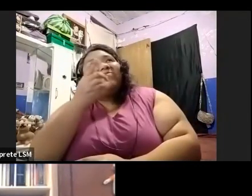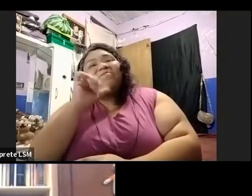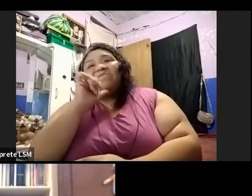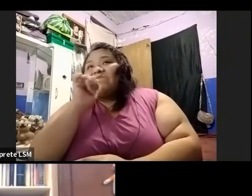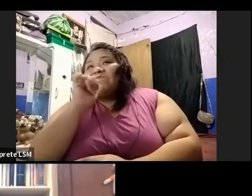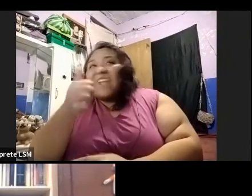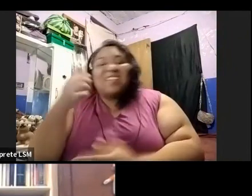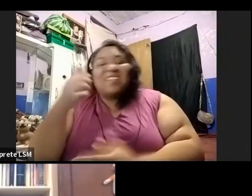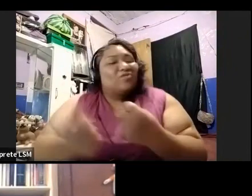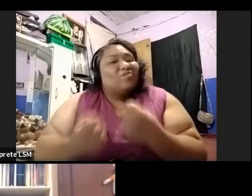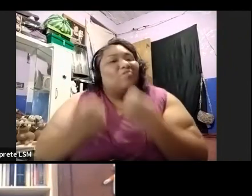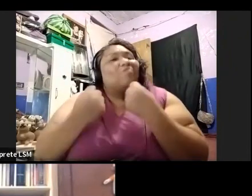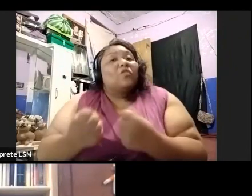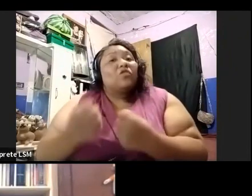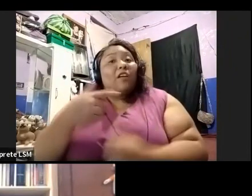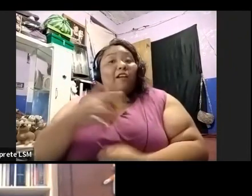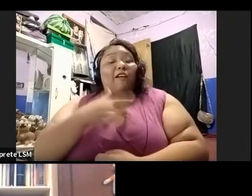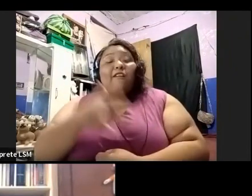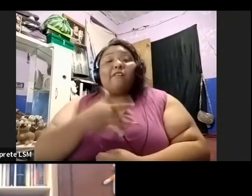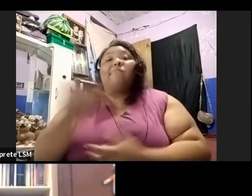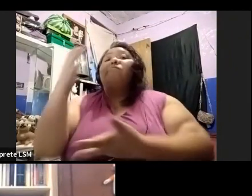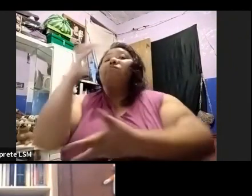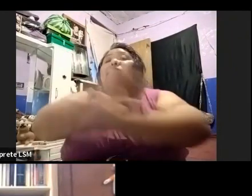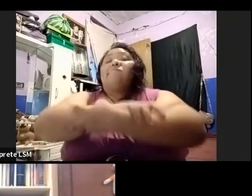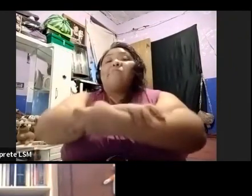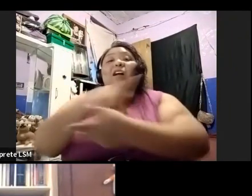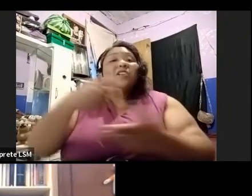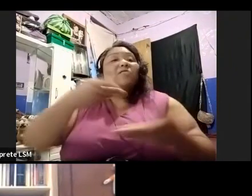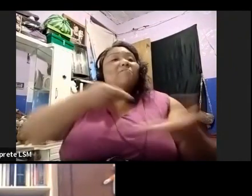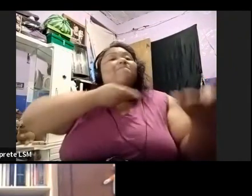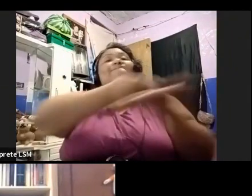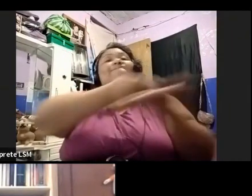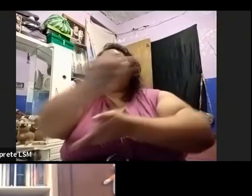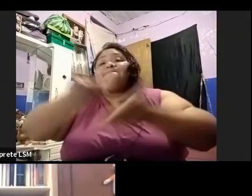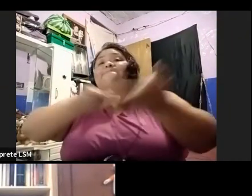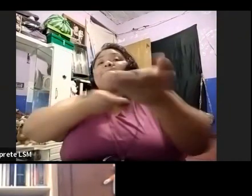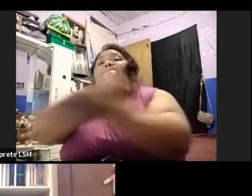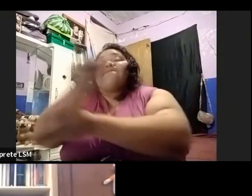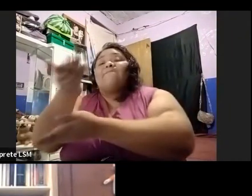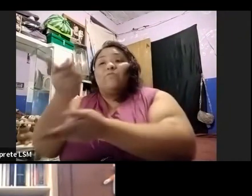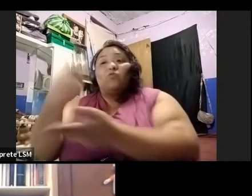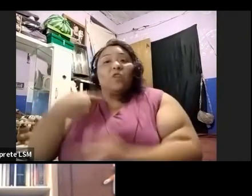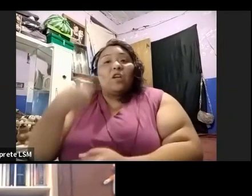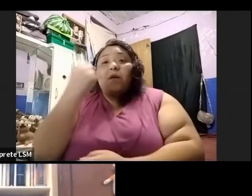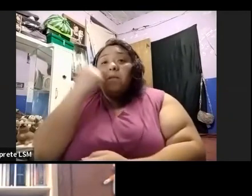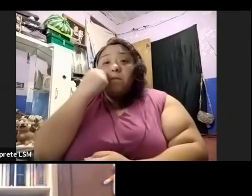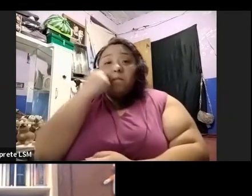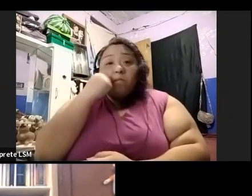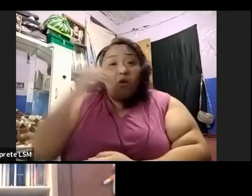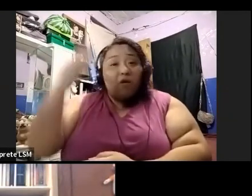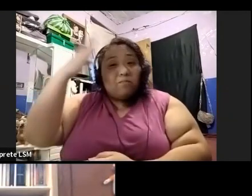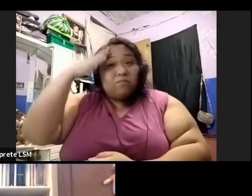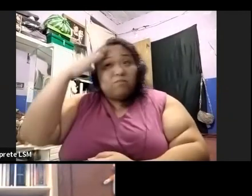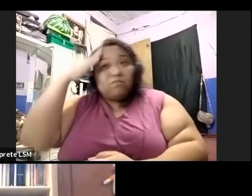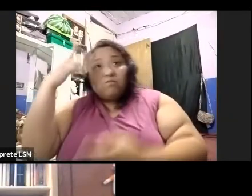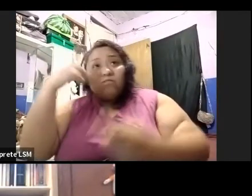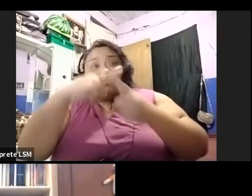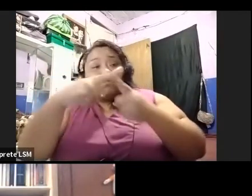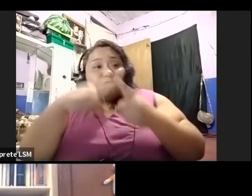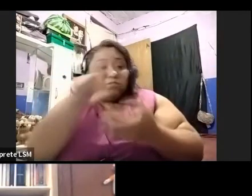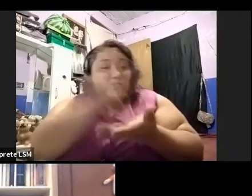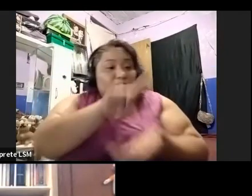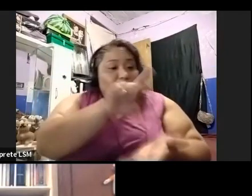mucho que compartir desde cada trinchera, desde no importa si te dedicas al tema de voluntariado, no importa si no te dedicas al tema de discapacidad.